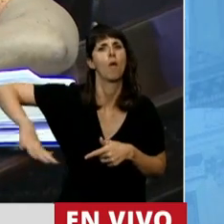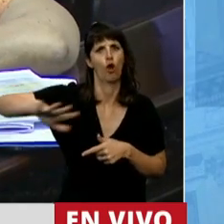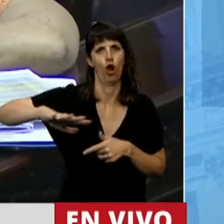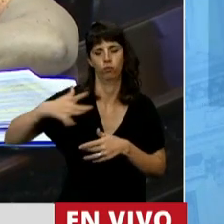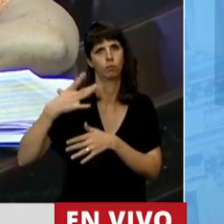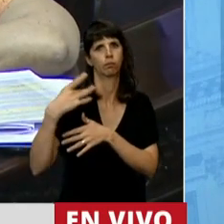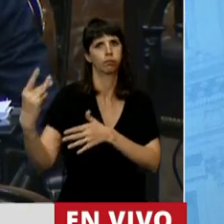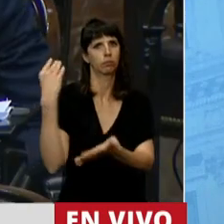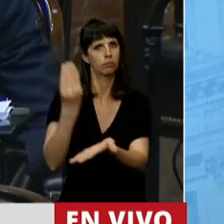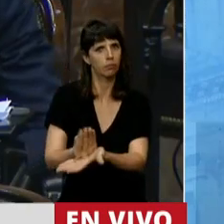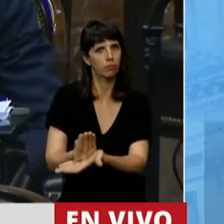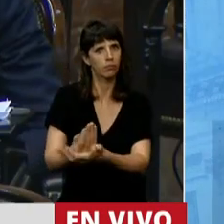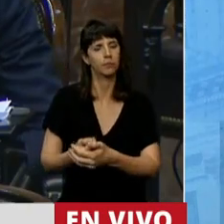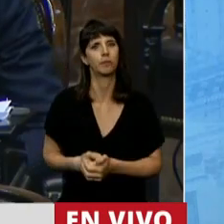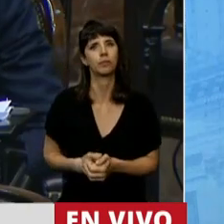votaron,